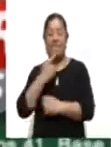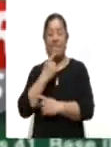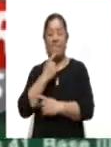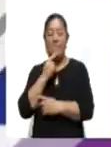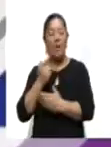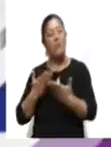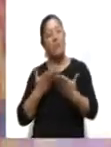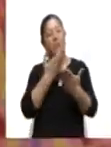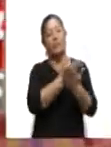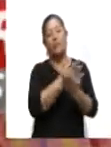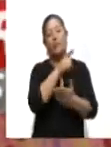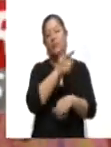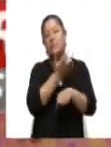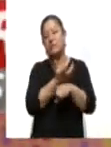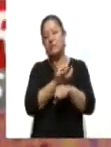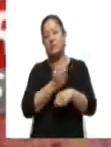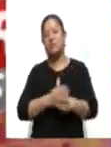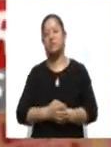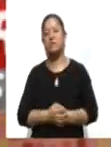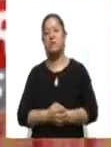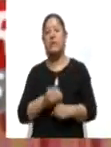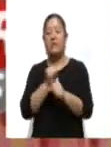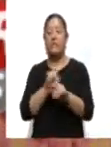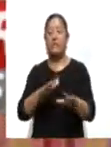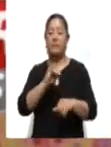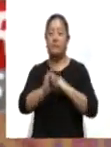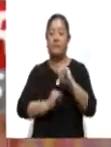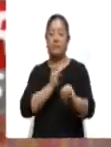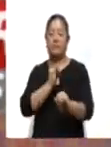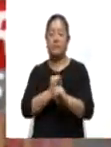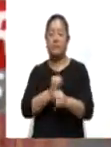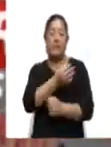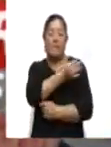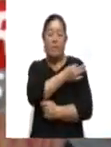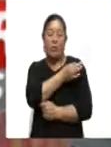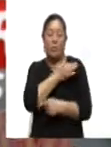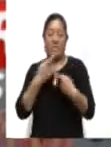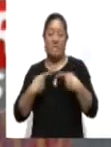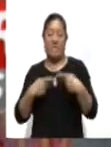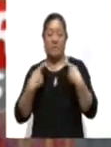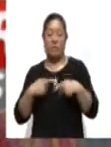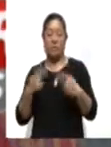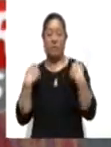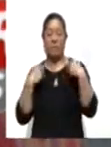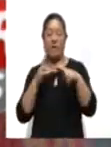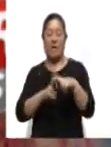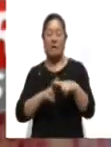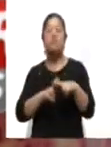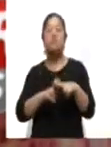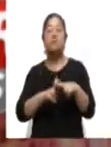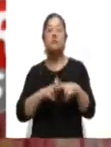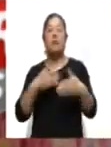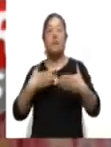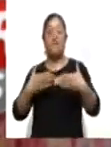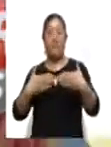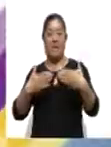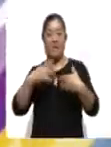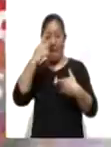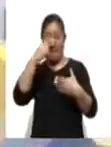Unidos. En Información Internacional, vacunan educadores en Panamá para retorno a clases.